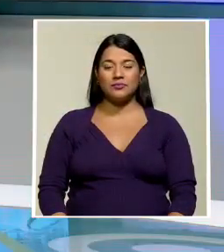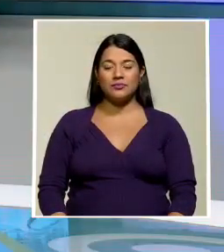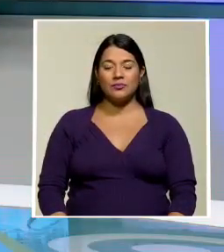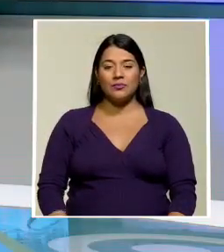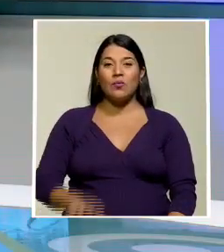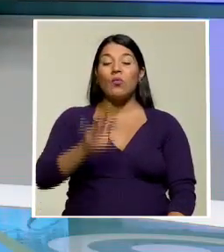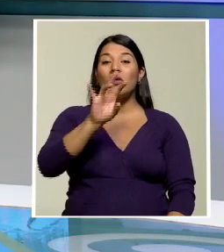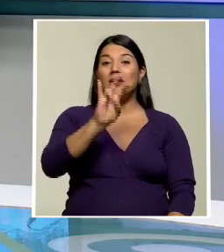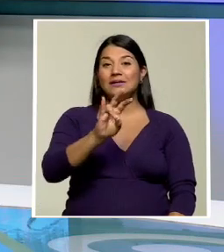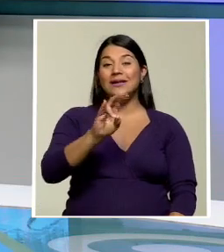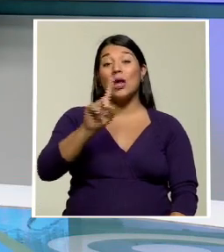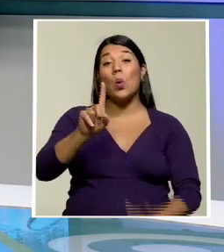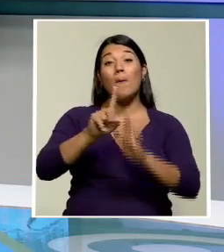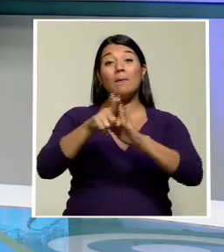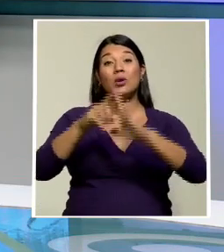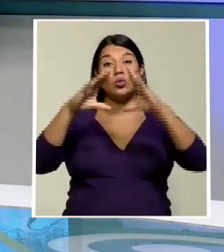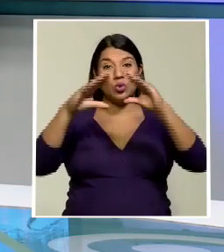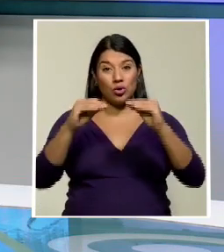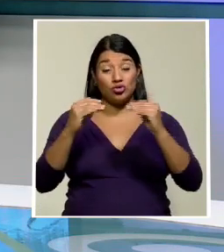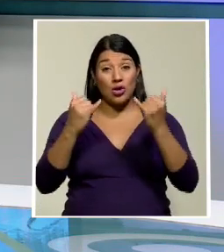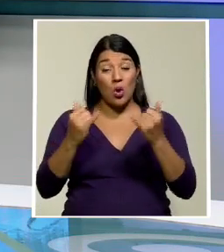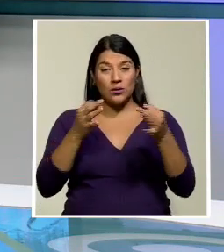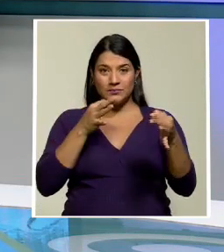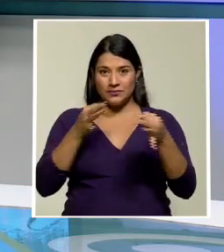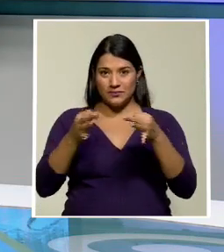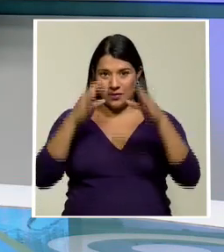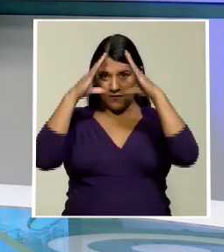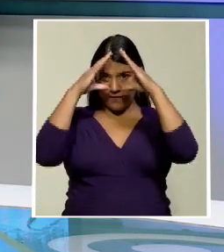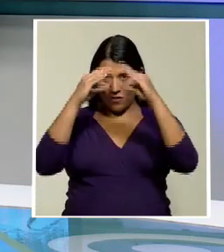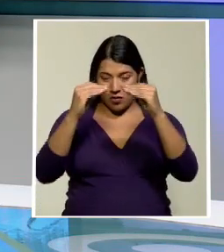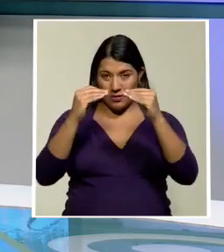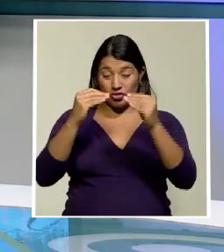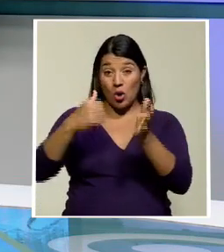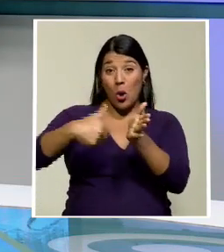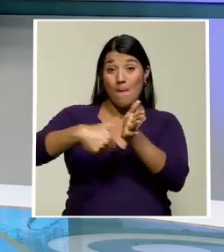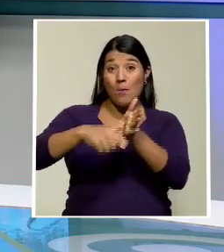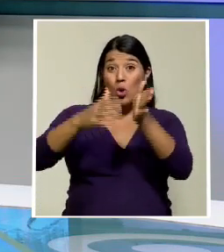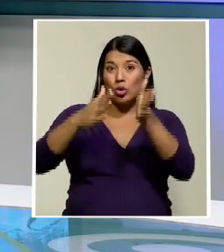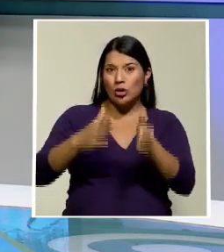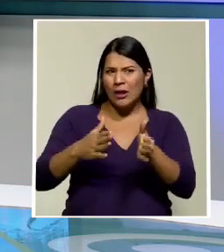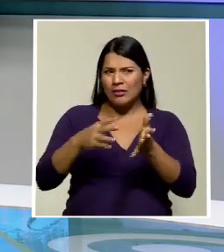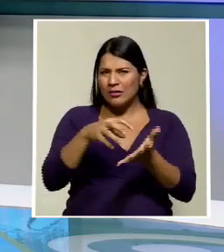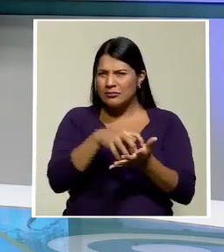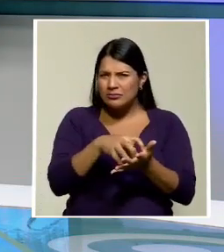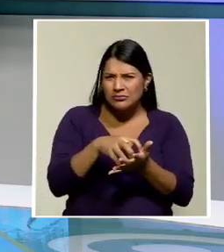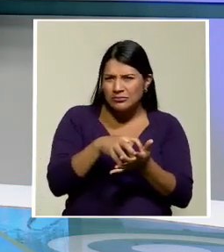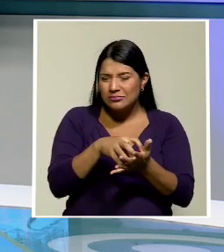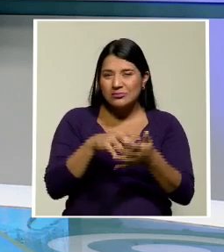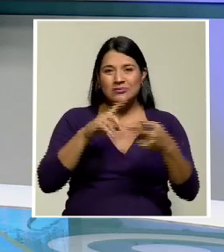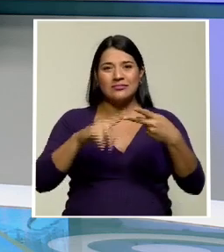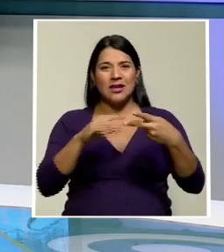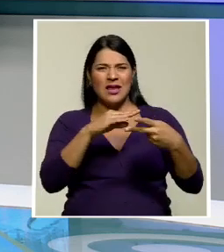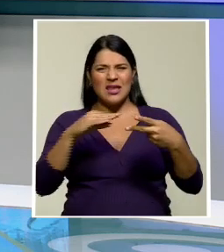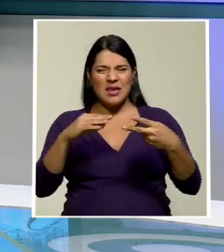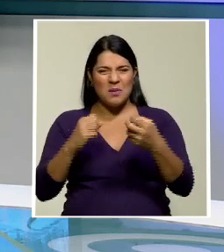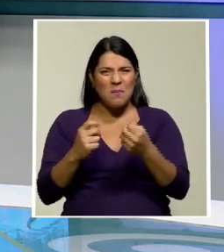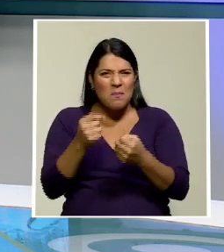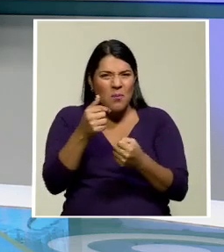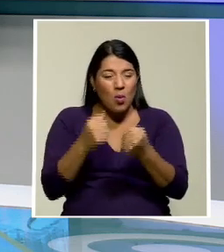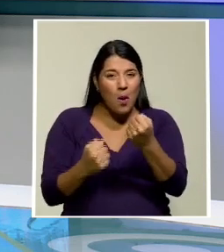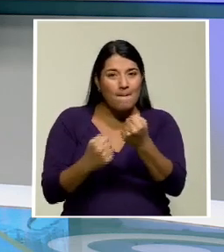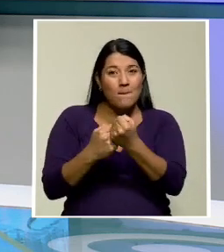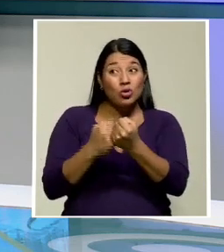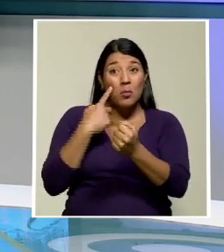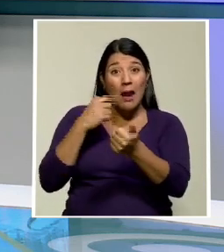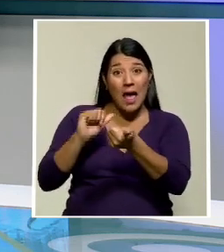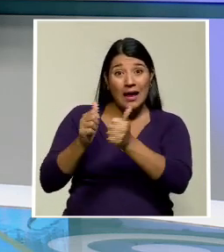Siete de la noche con un minuto, vamos al detalle de las informaciones. Votantes indecisos y poco respaldo hacia los candidatos presidenciales